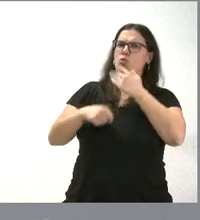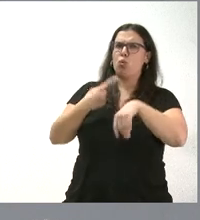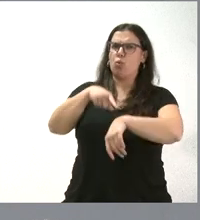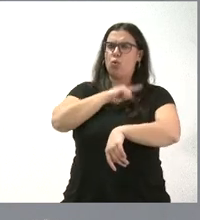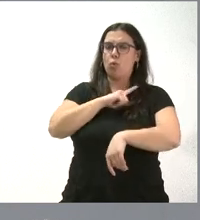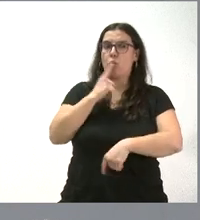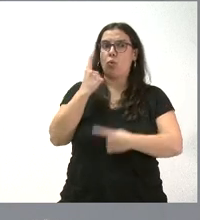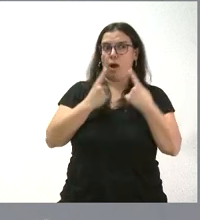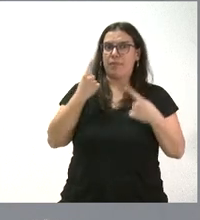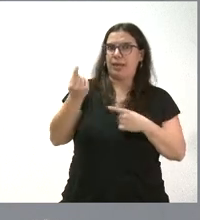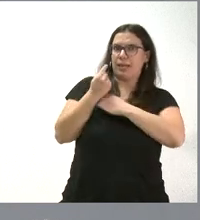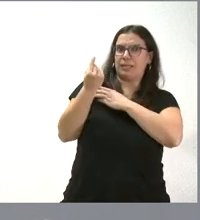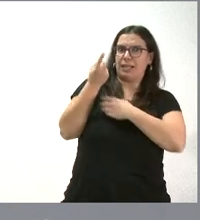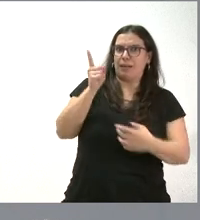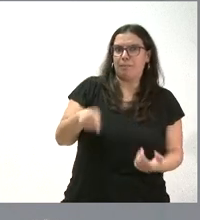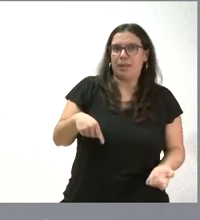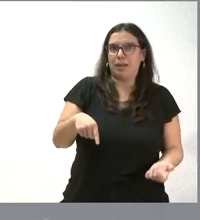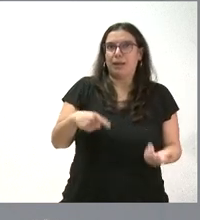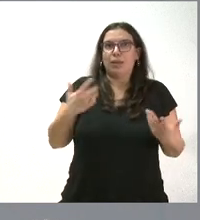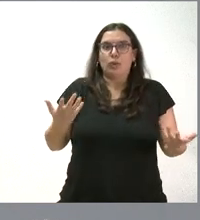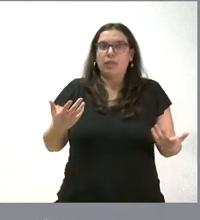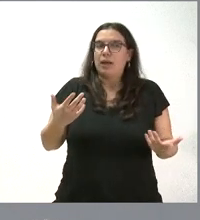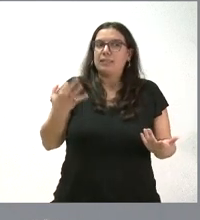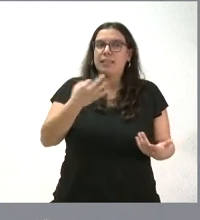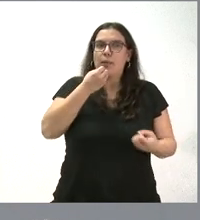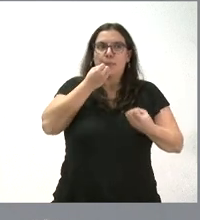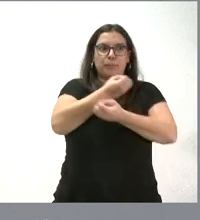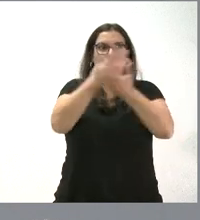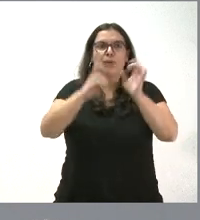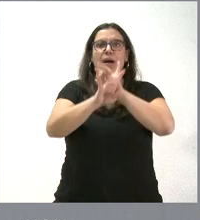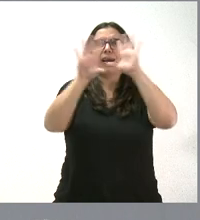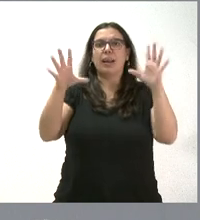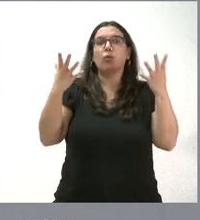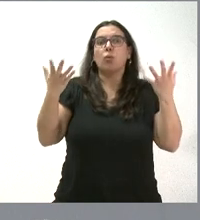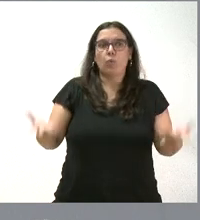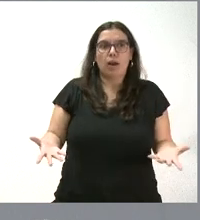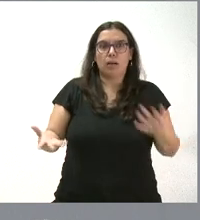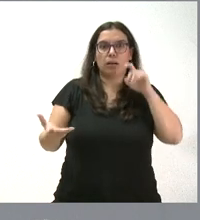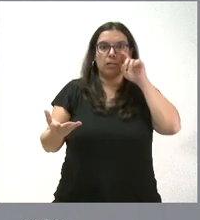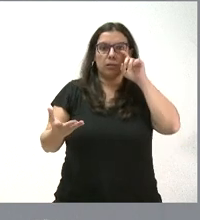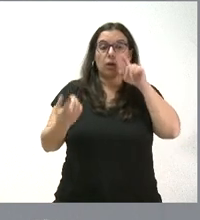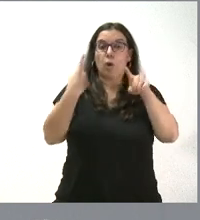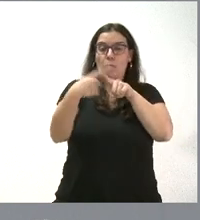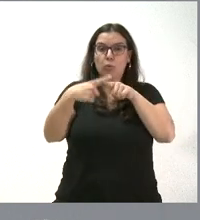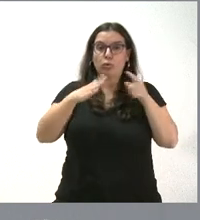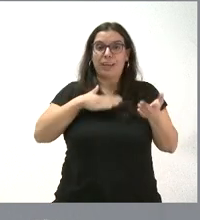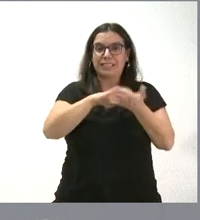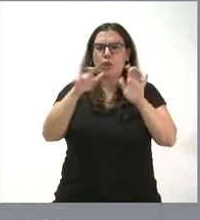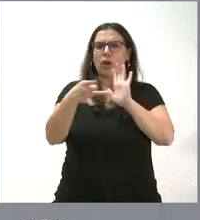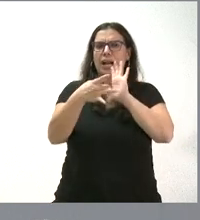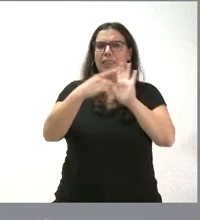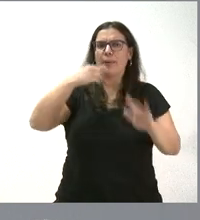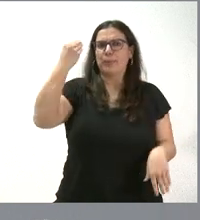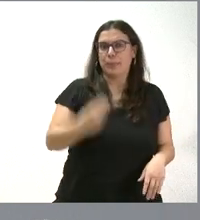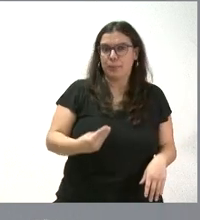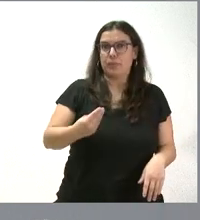exceso de celo, por el exceso de rigor y, por tanto, el mensaje que hay dar muy claro al conjunto de los ciudadanos es que los productos de Castilla y León son de mucha calidad. Cada